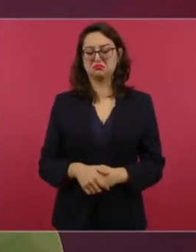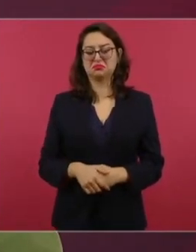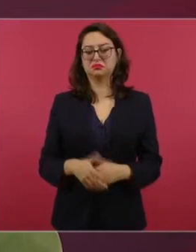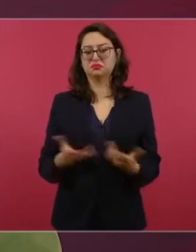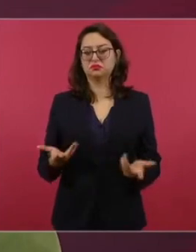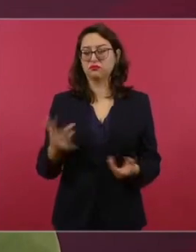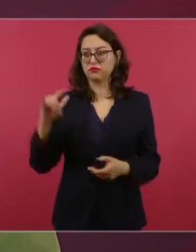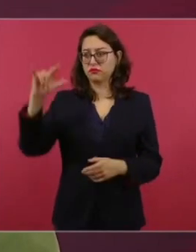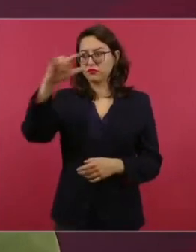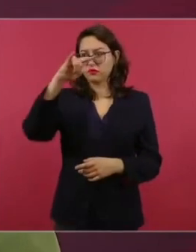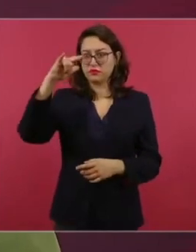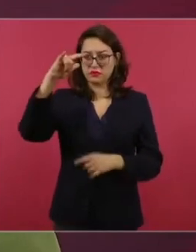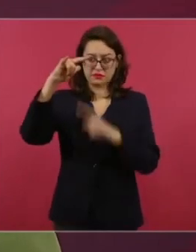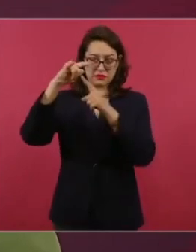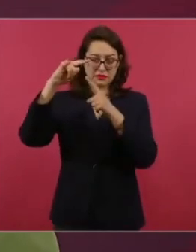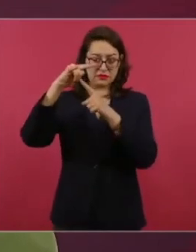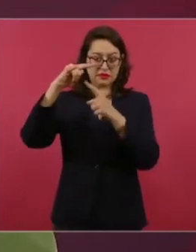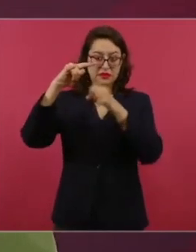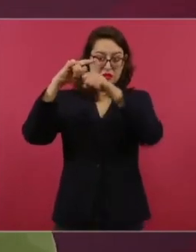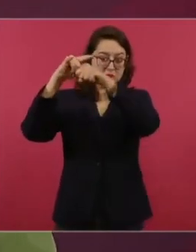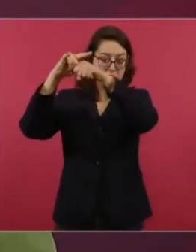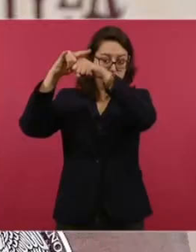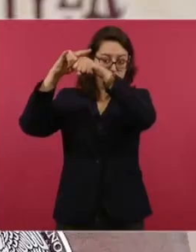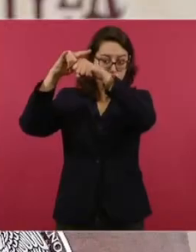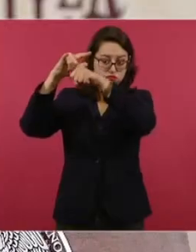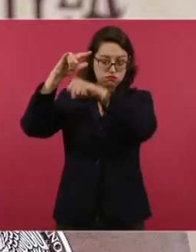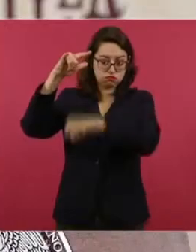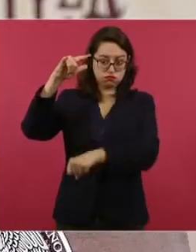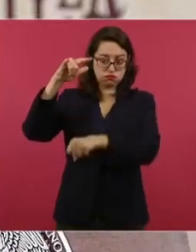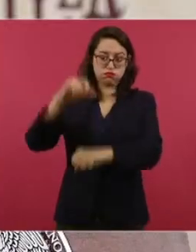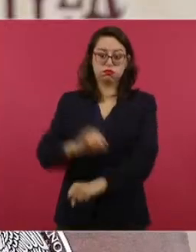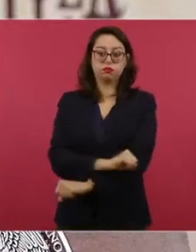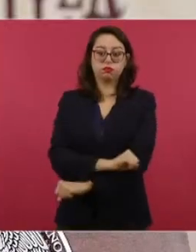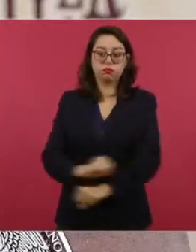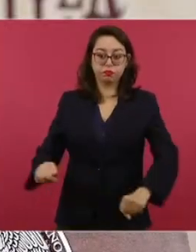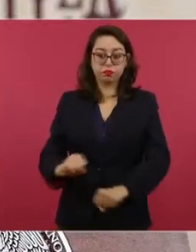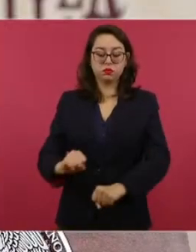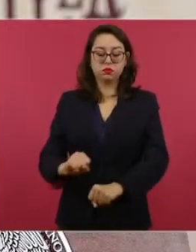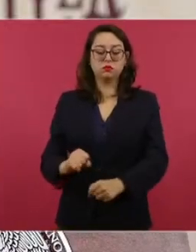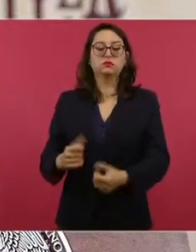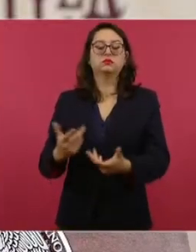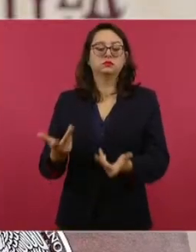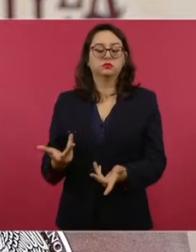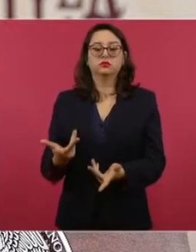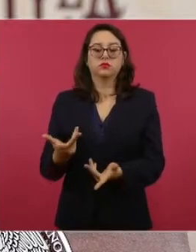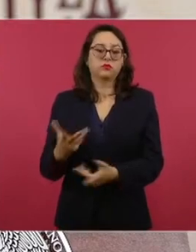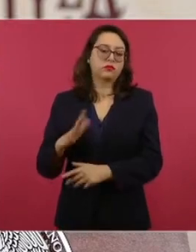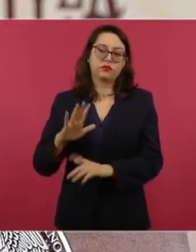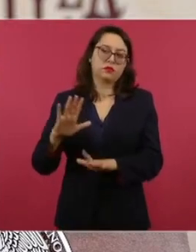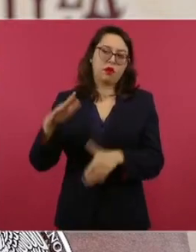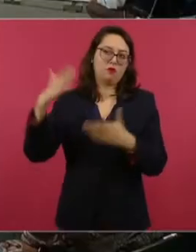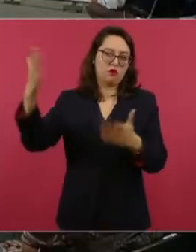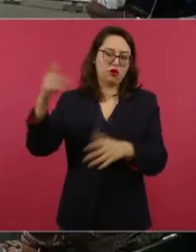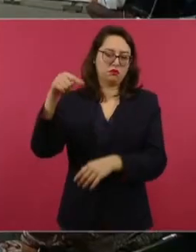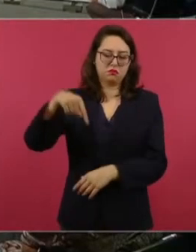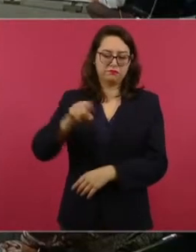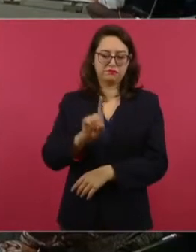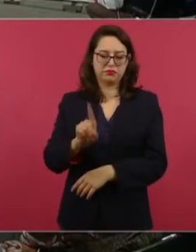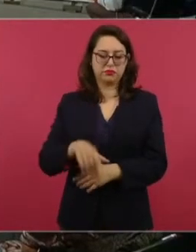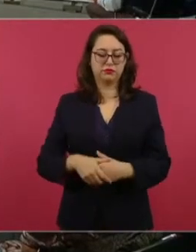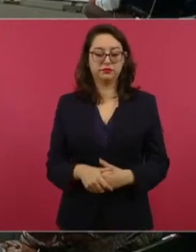que los utilizan, o más bien utilizan los drones para poder lanzar artefactos explosivos.